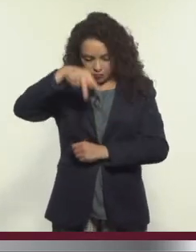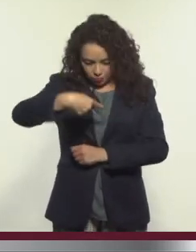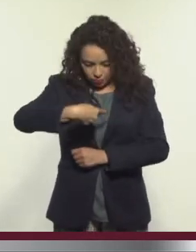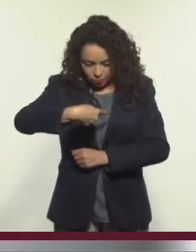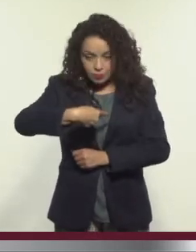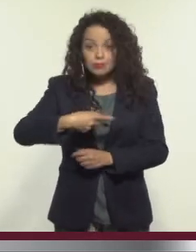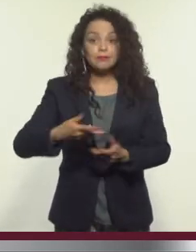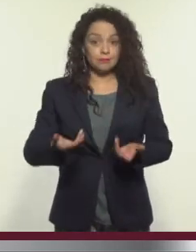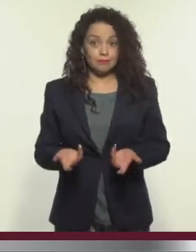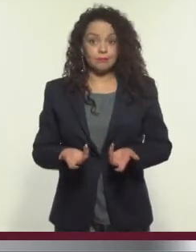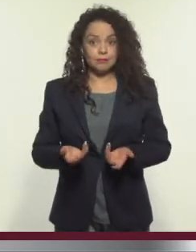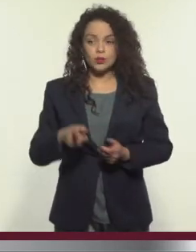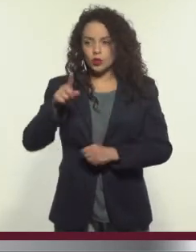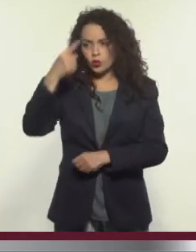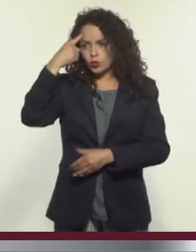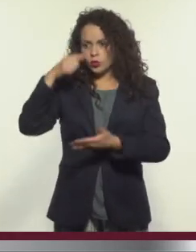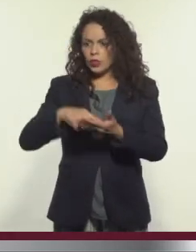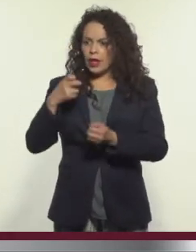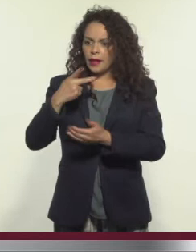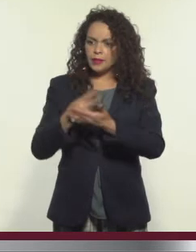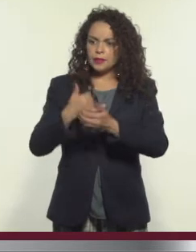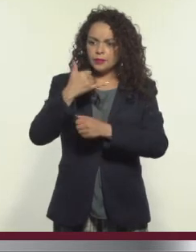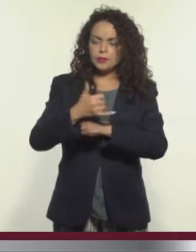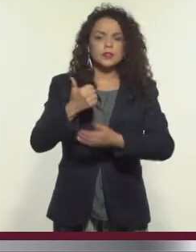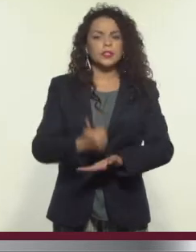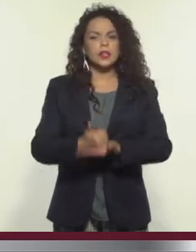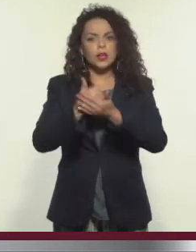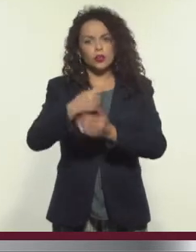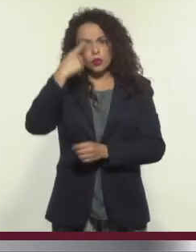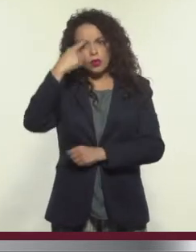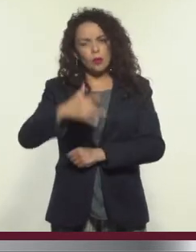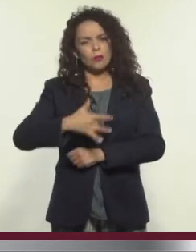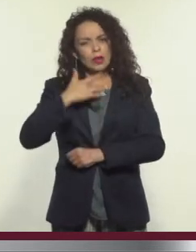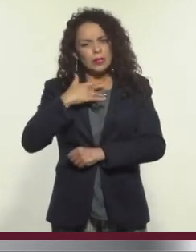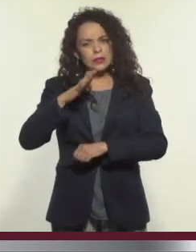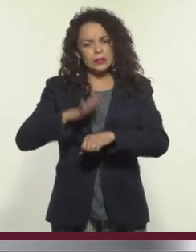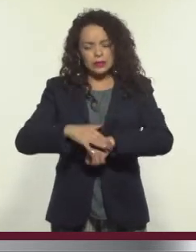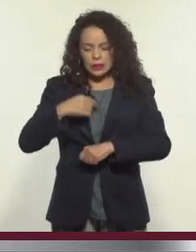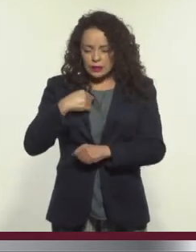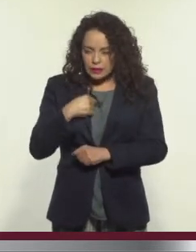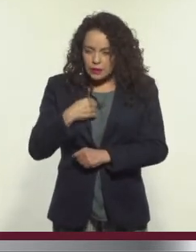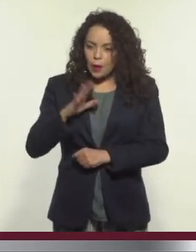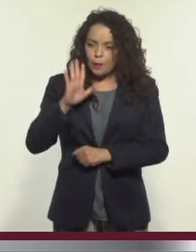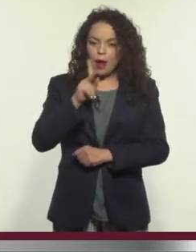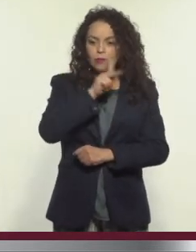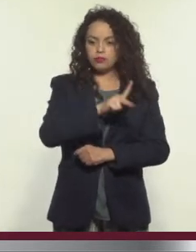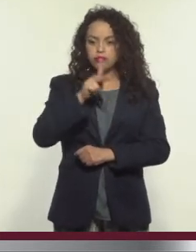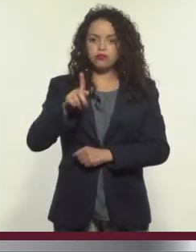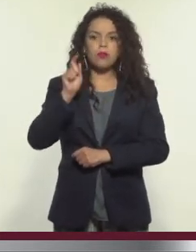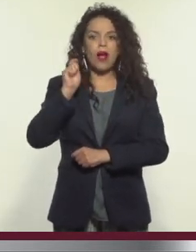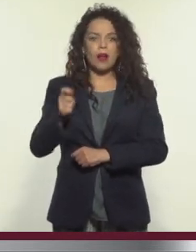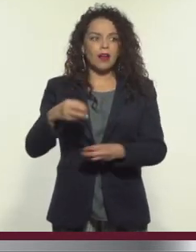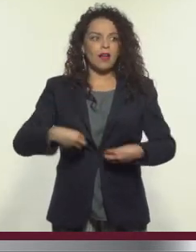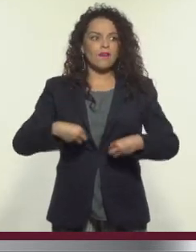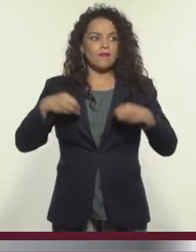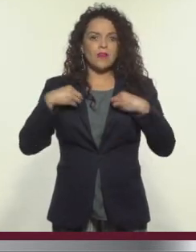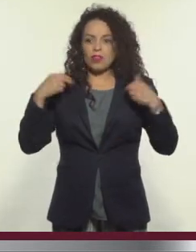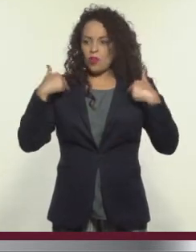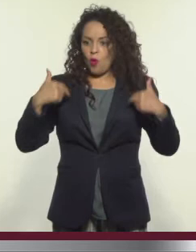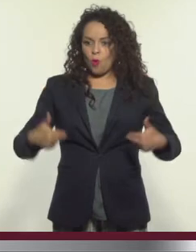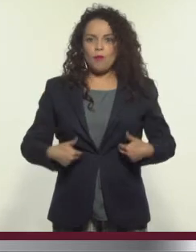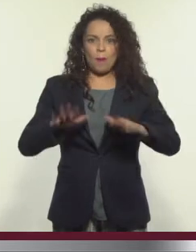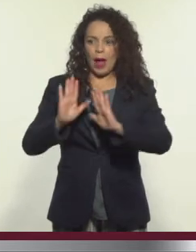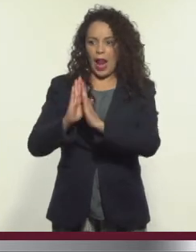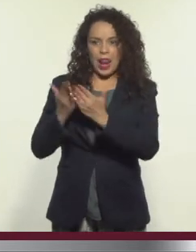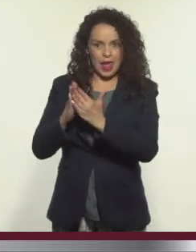¿Crees que este proyecto aumenta la empatía hacia las personas en condiciones similares a las de los libros humanos? Sí, por